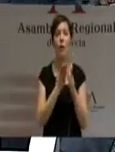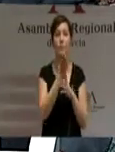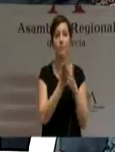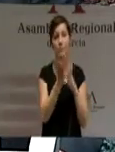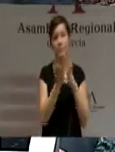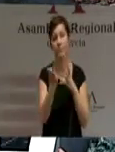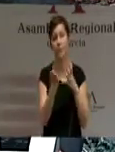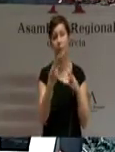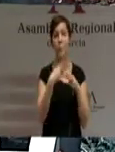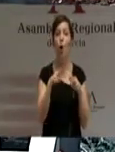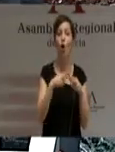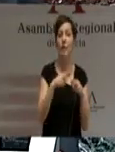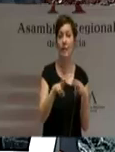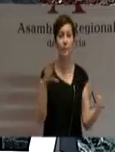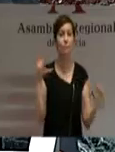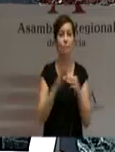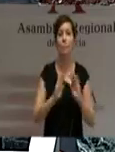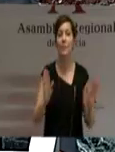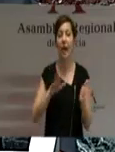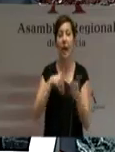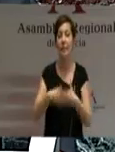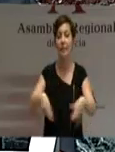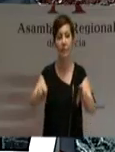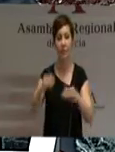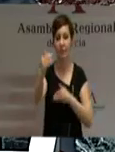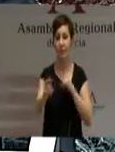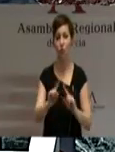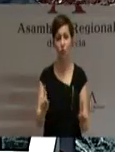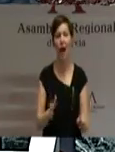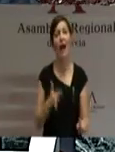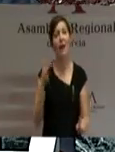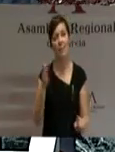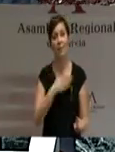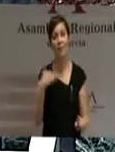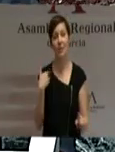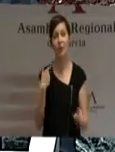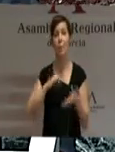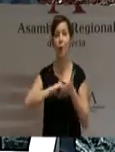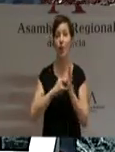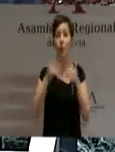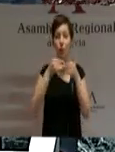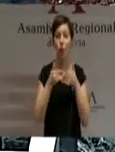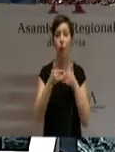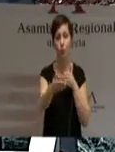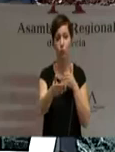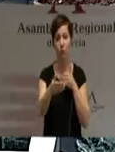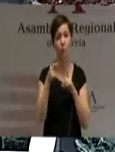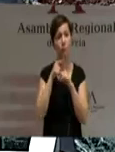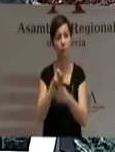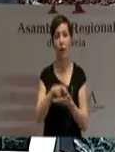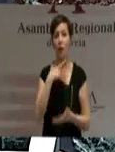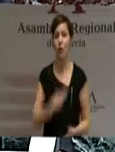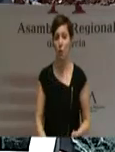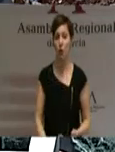a seguir durante el próximo periodo. Es, además de eso, y sobre todo, un proyecto de futuro para nuestra región al que no